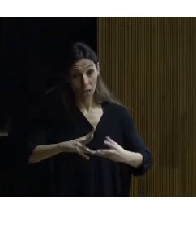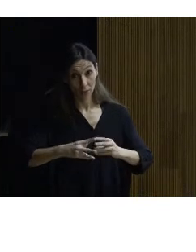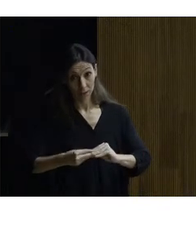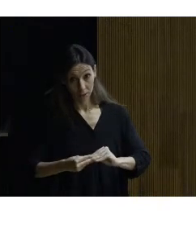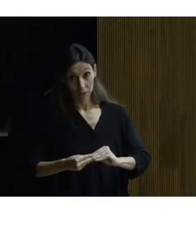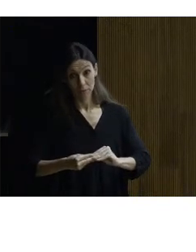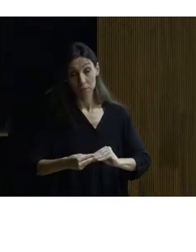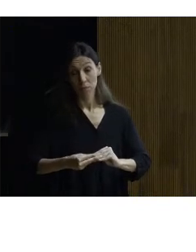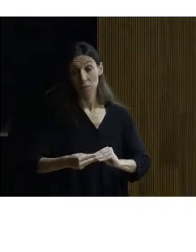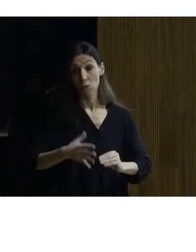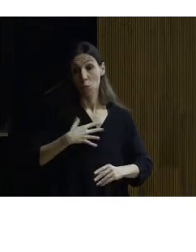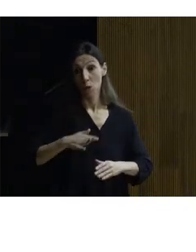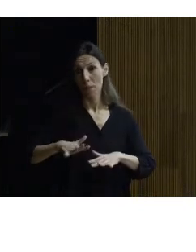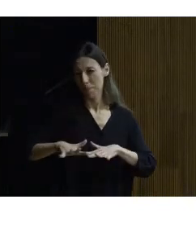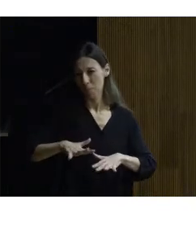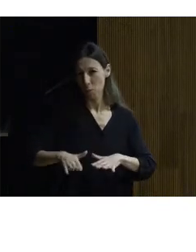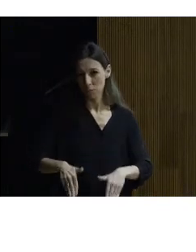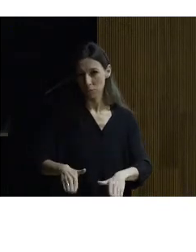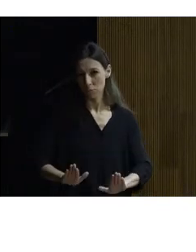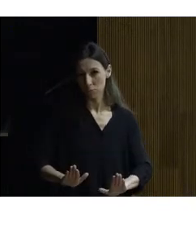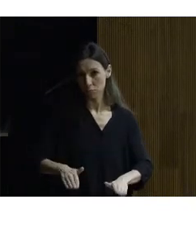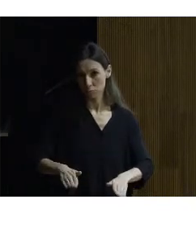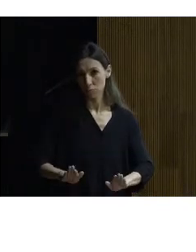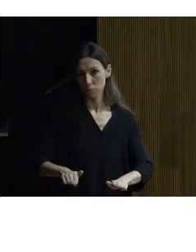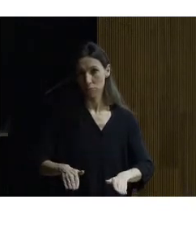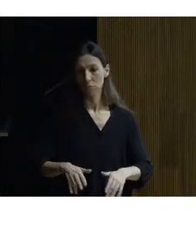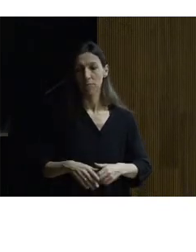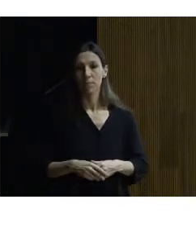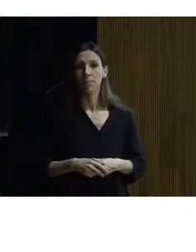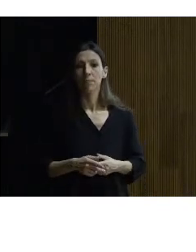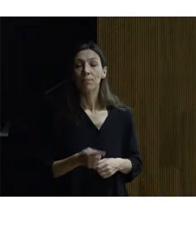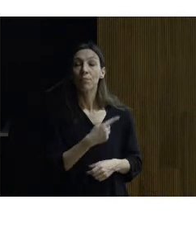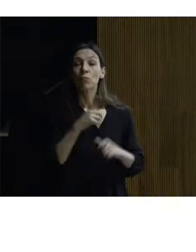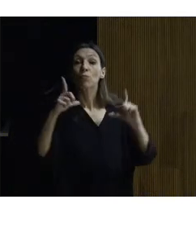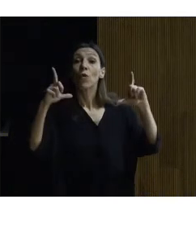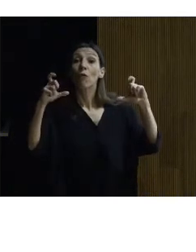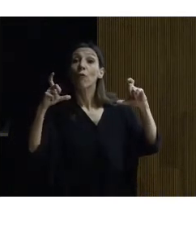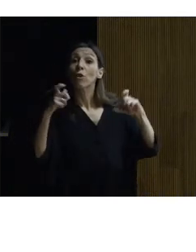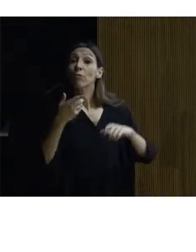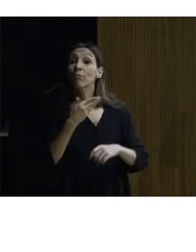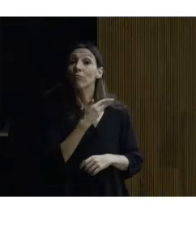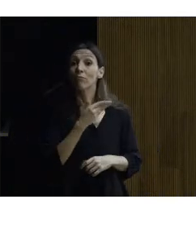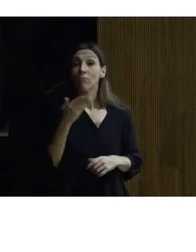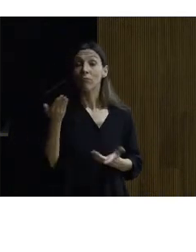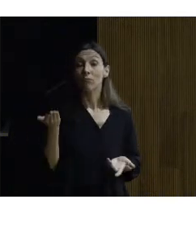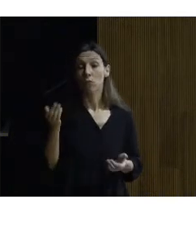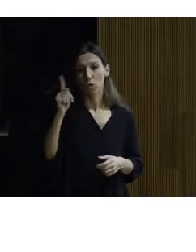distintas posibilidades este en el conocido esta foto no se seguirá así